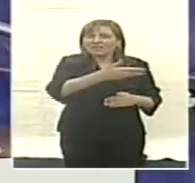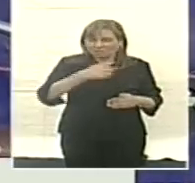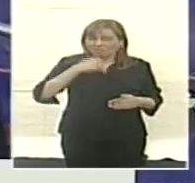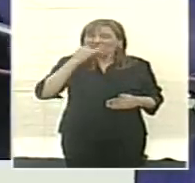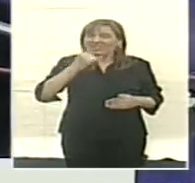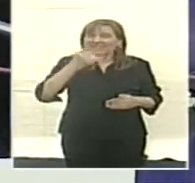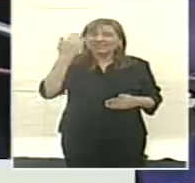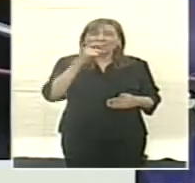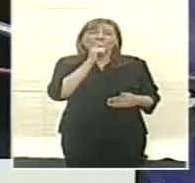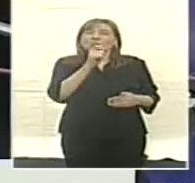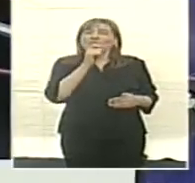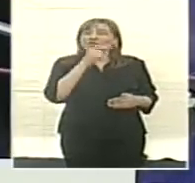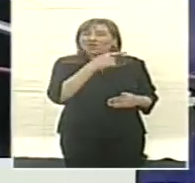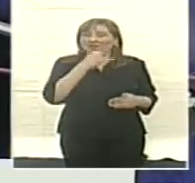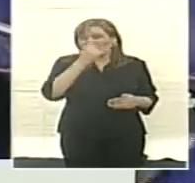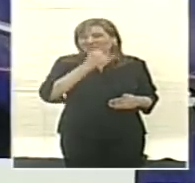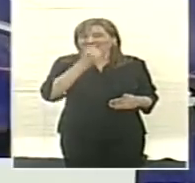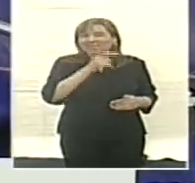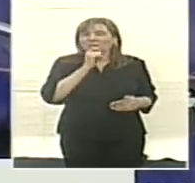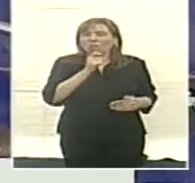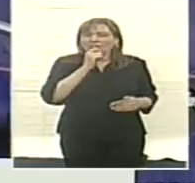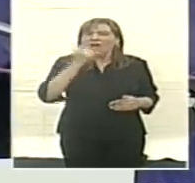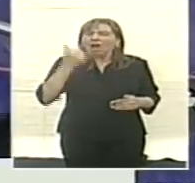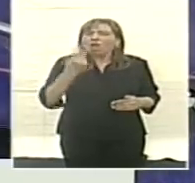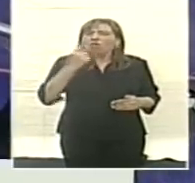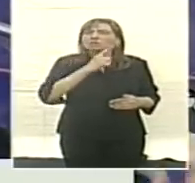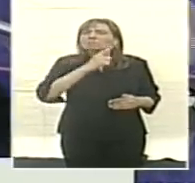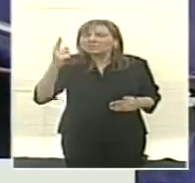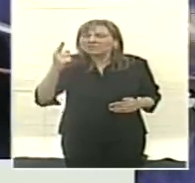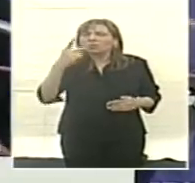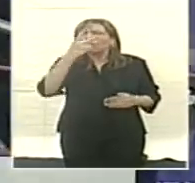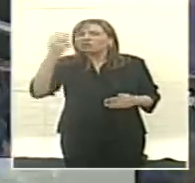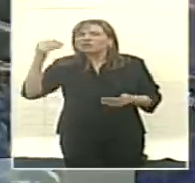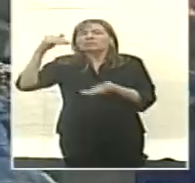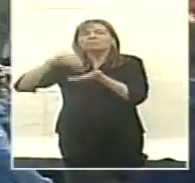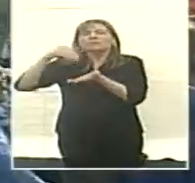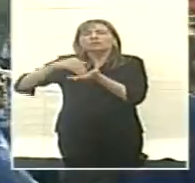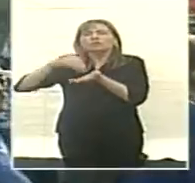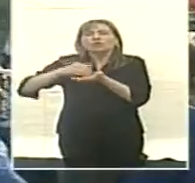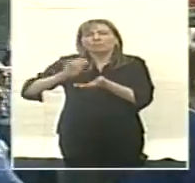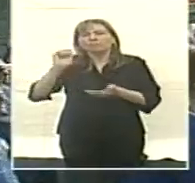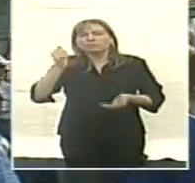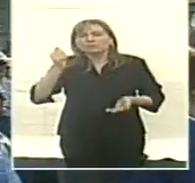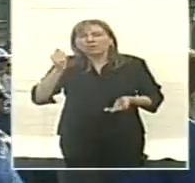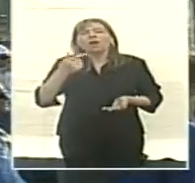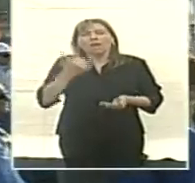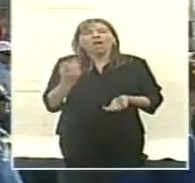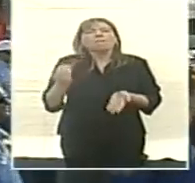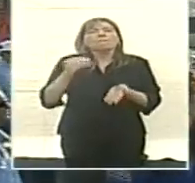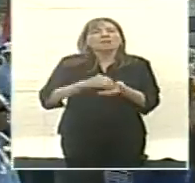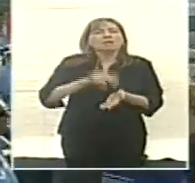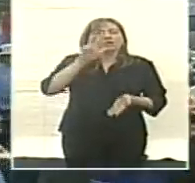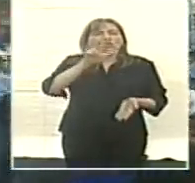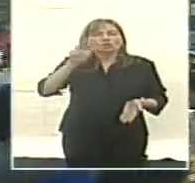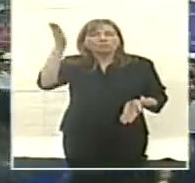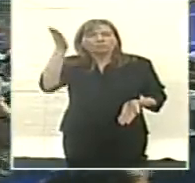recién la locutora, hay 2.200 millones de pesos, pero hay algo más. El 88